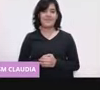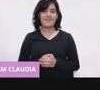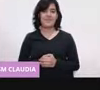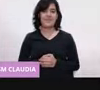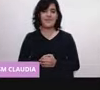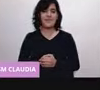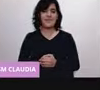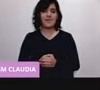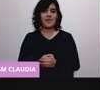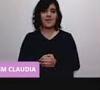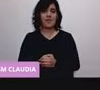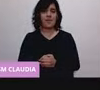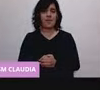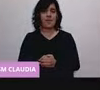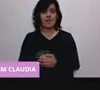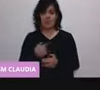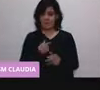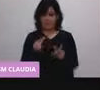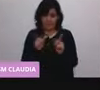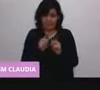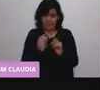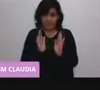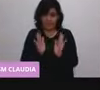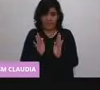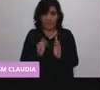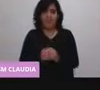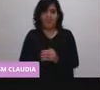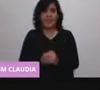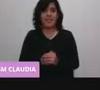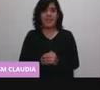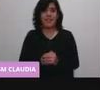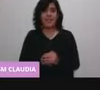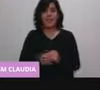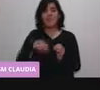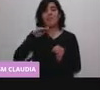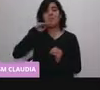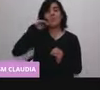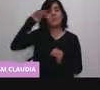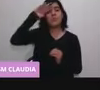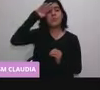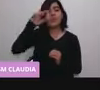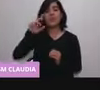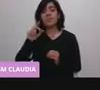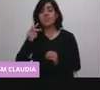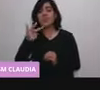Tengo, ya estoy terminando. La fiebre mayor de 38 es una contraindicación.